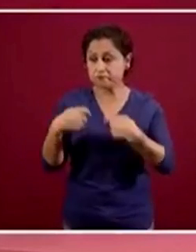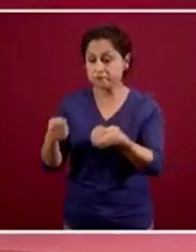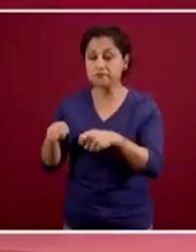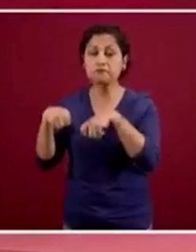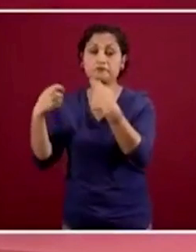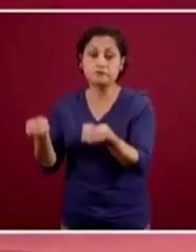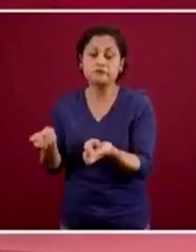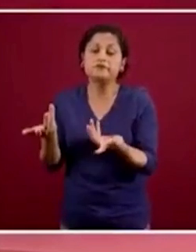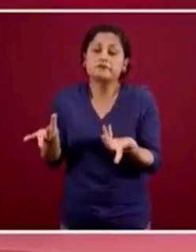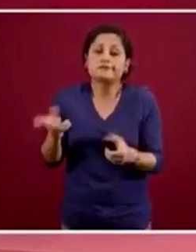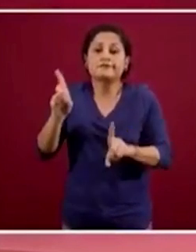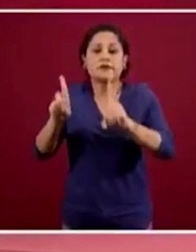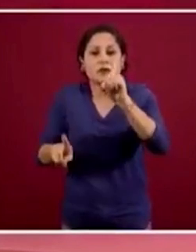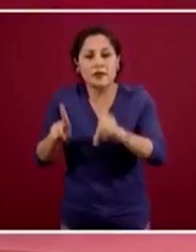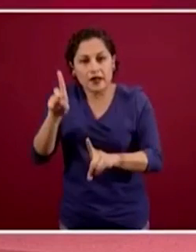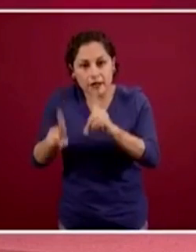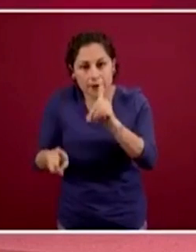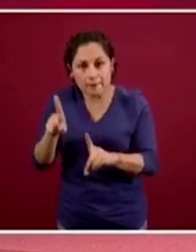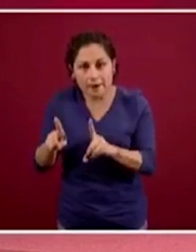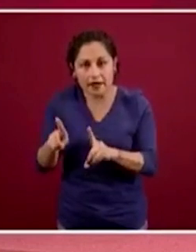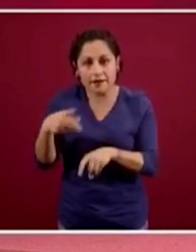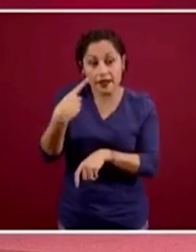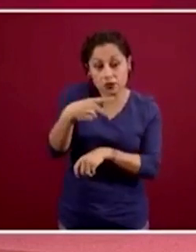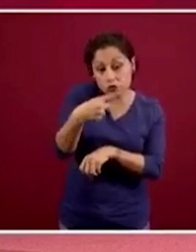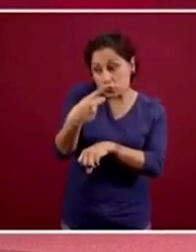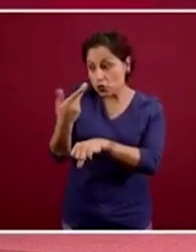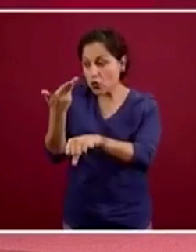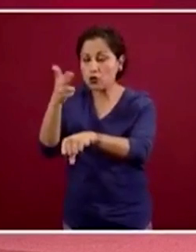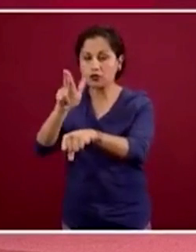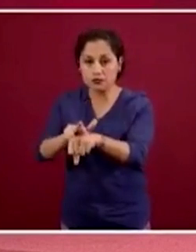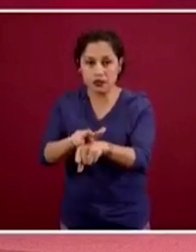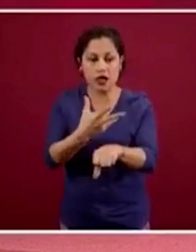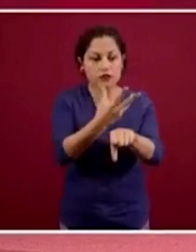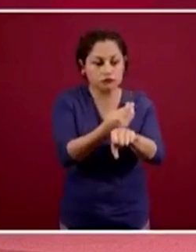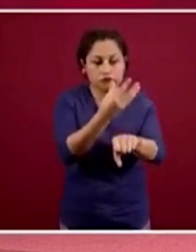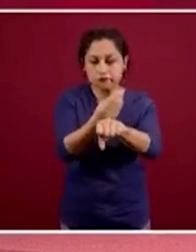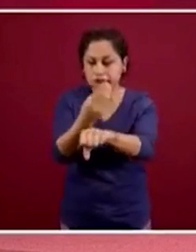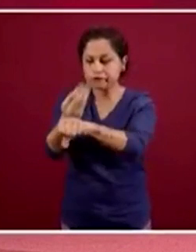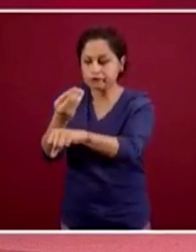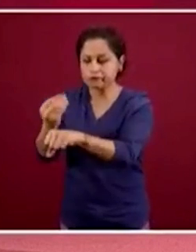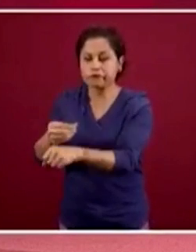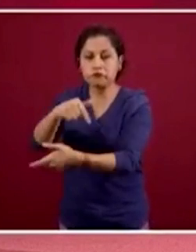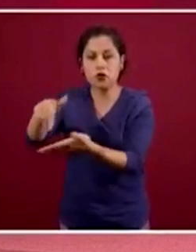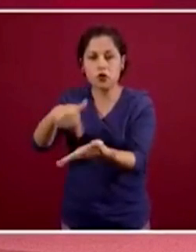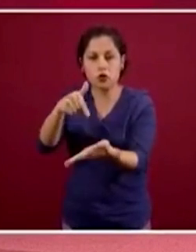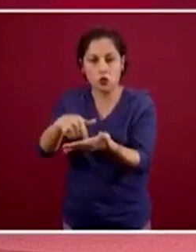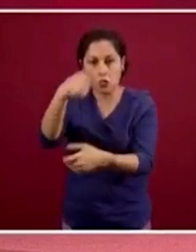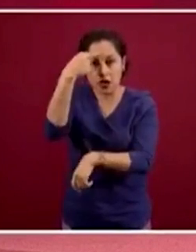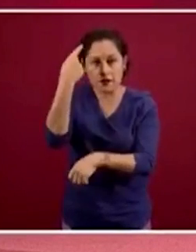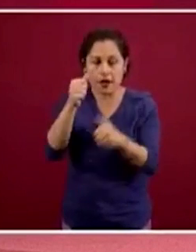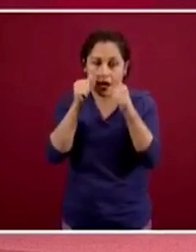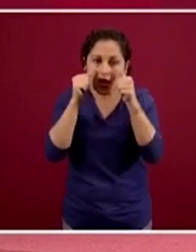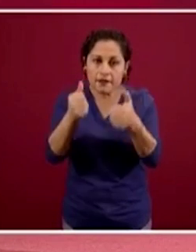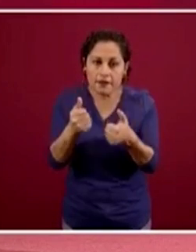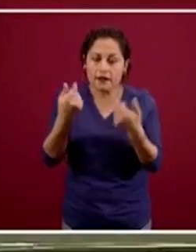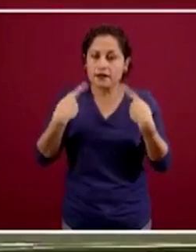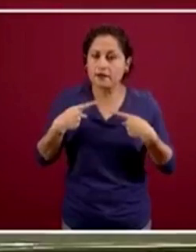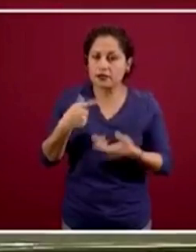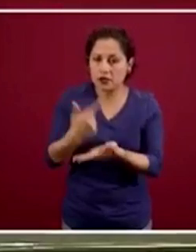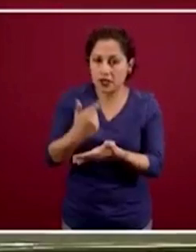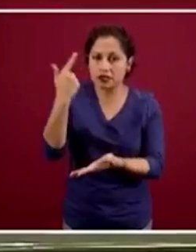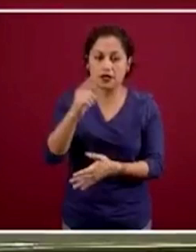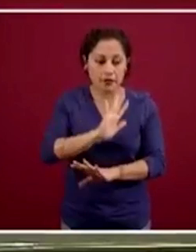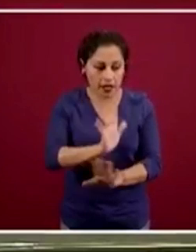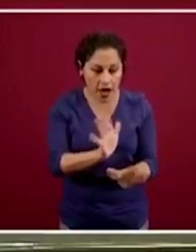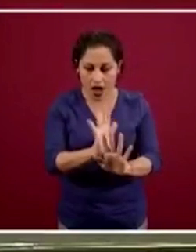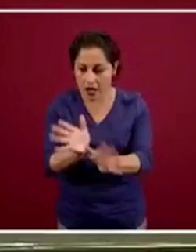instalada, a la capacidad de reconversión que tiene cada uno de los hospitales, para incrementar el número de camas de